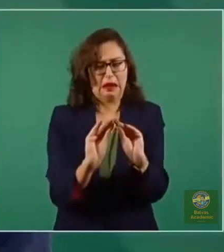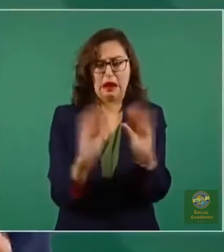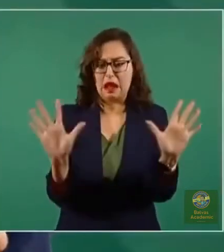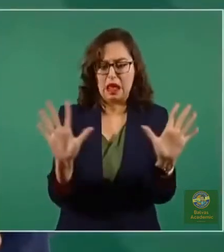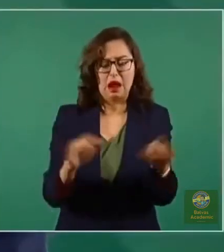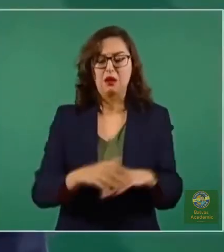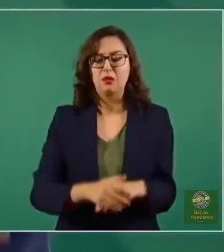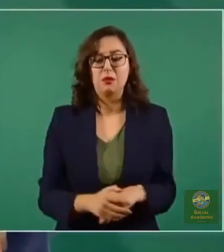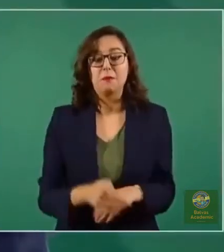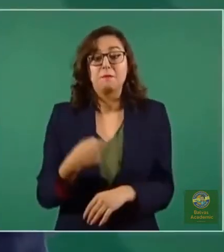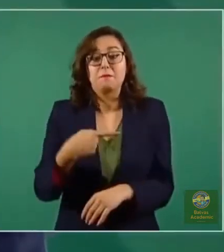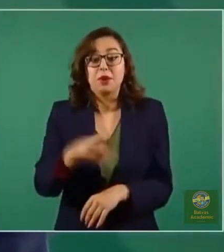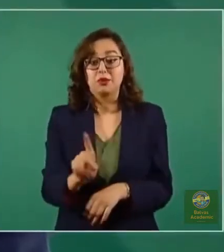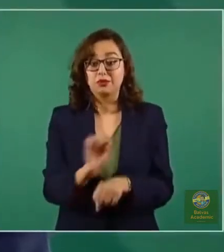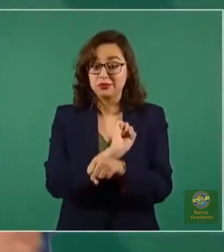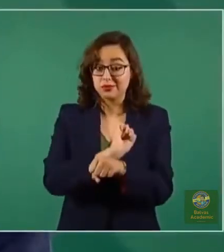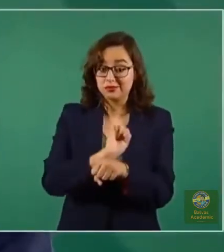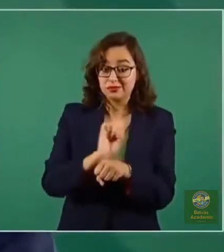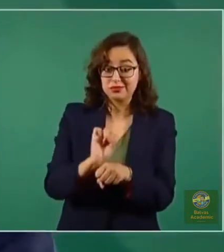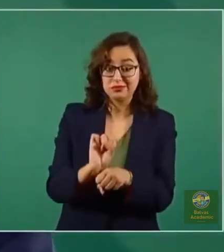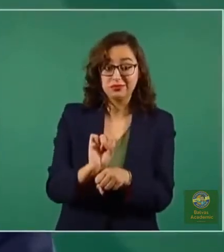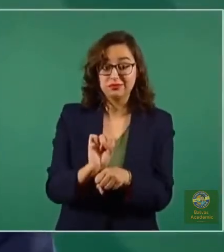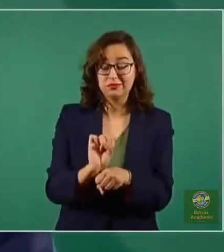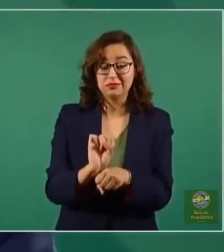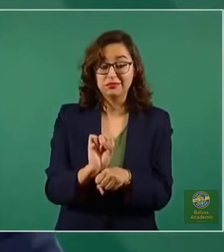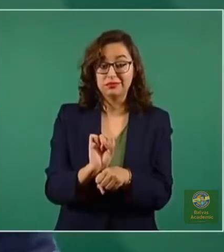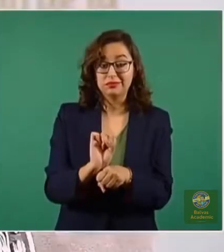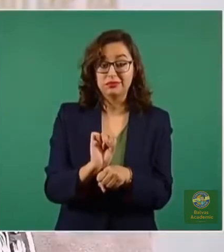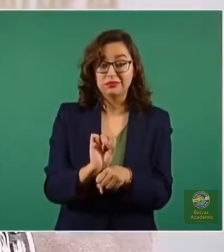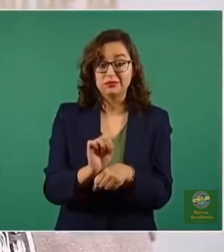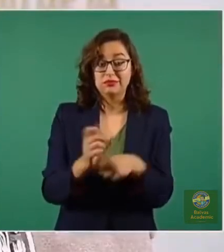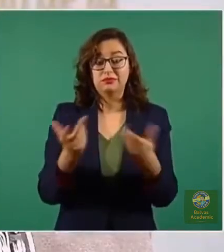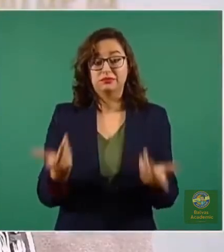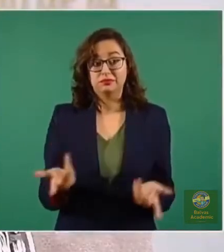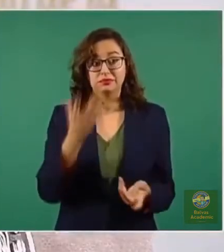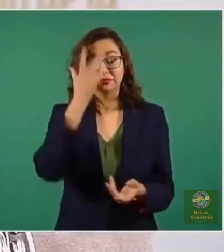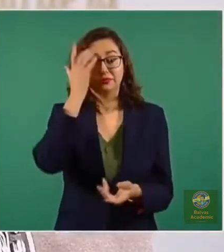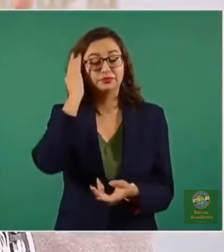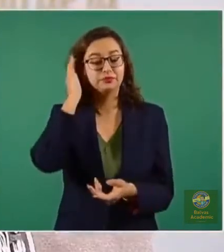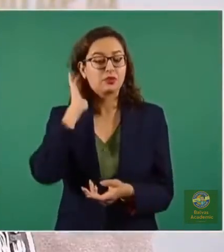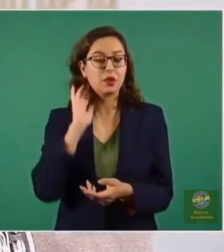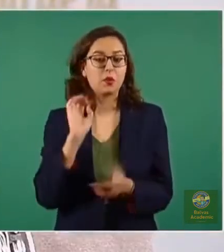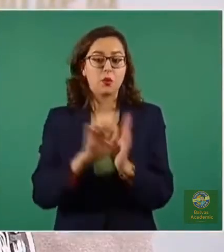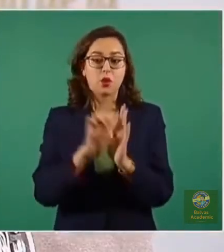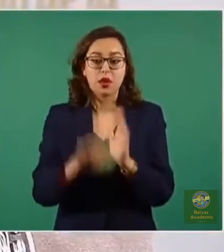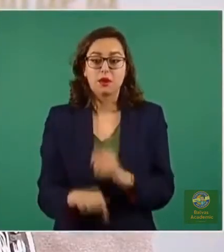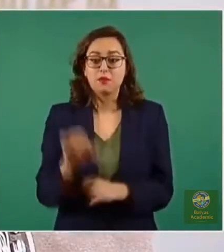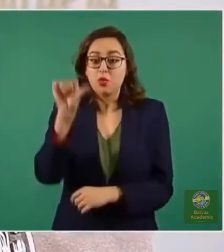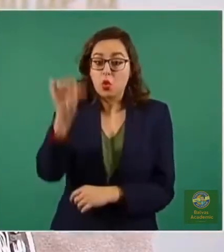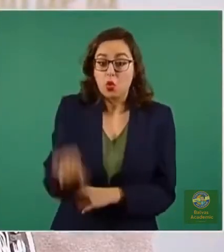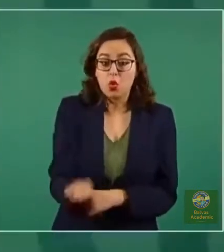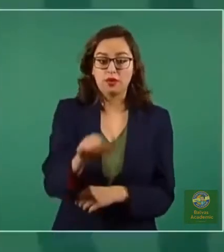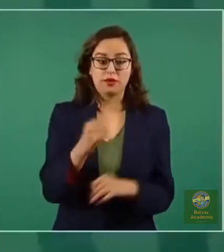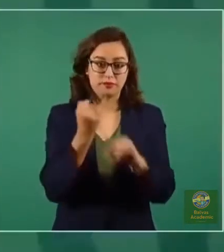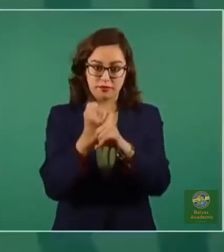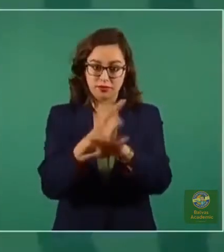de una magnitud sumamente limitada. Un dato concreto de hoy, al corte de hoy,